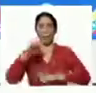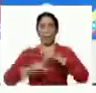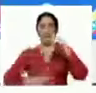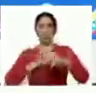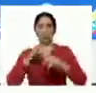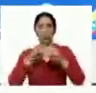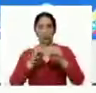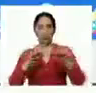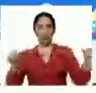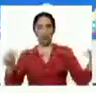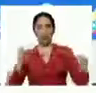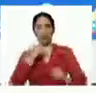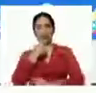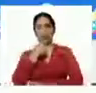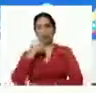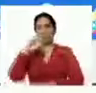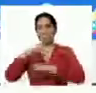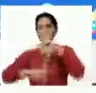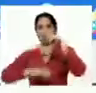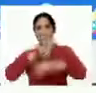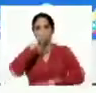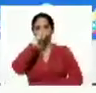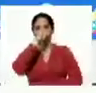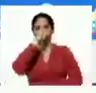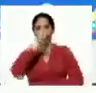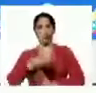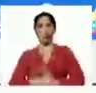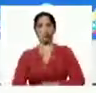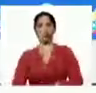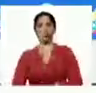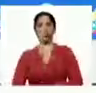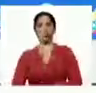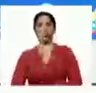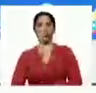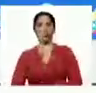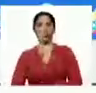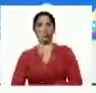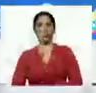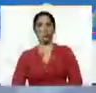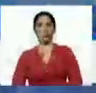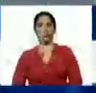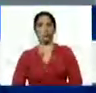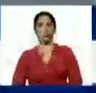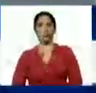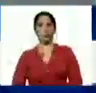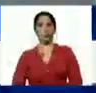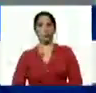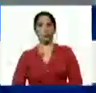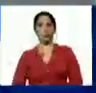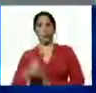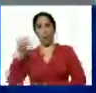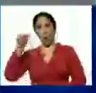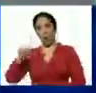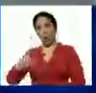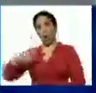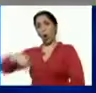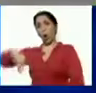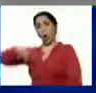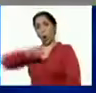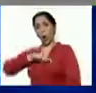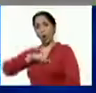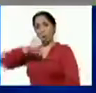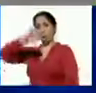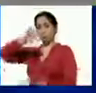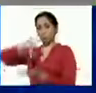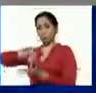tierra hermosa y productiva de Varina adelante Argenis hoy estamos en la